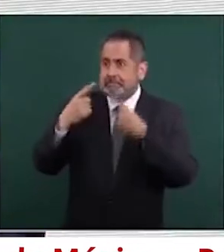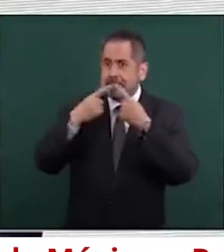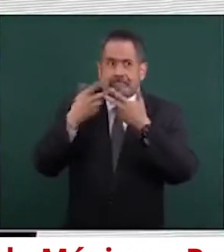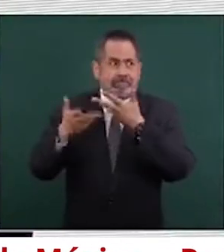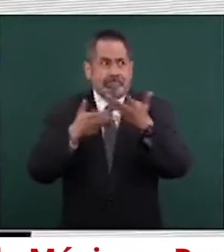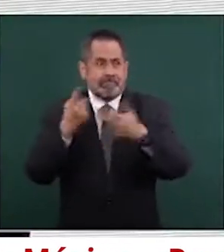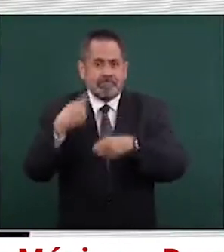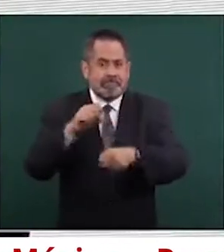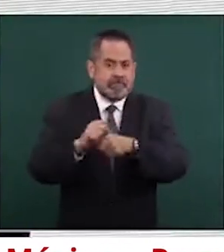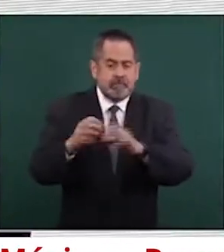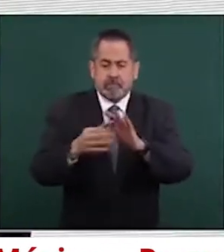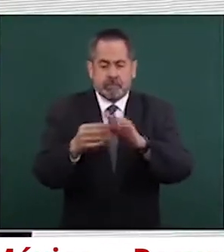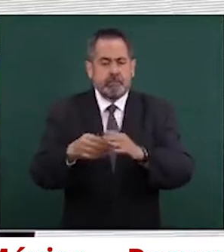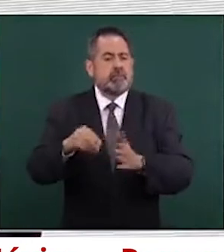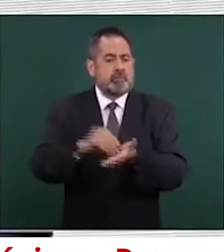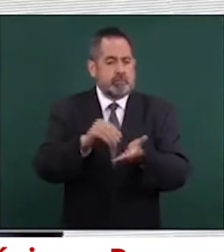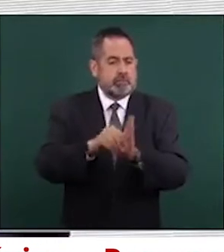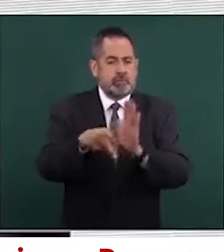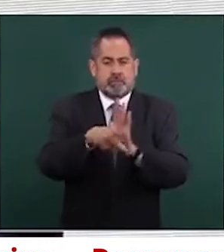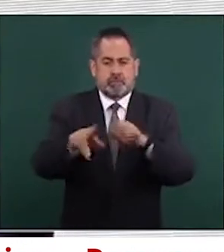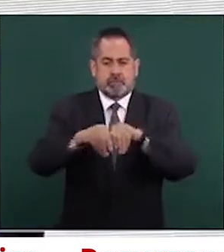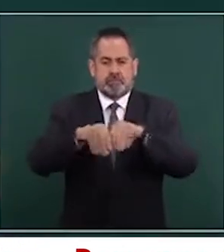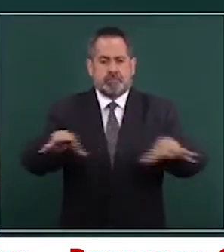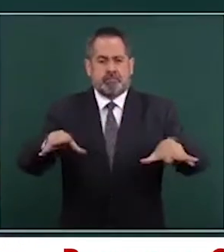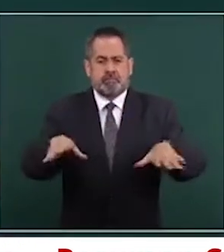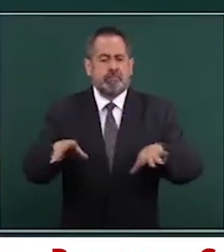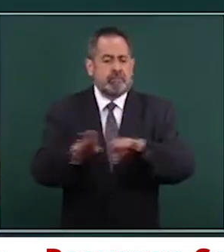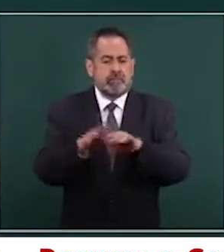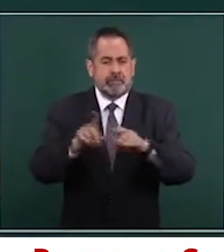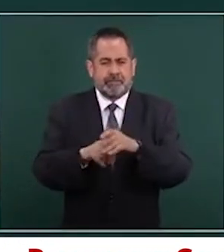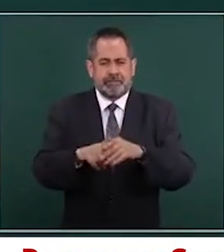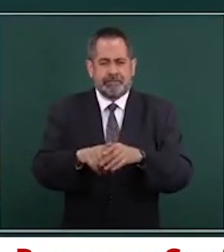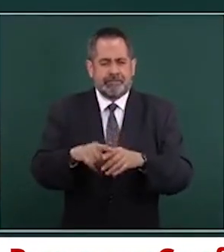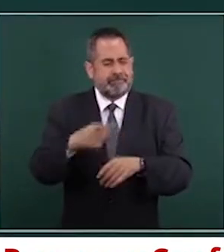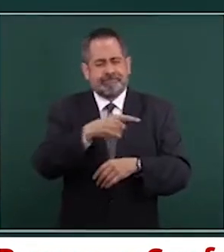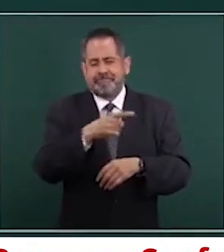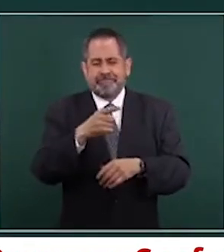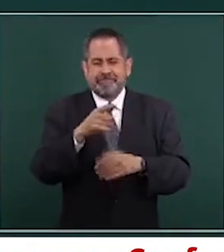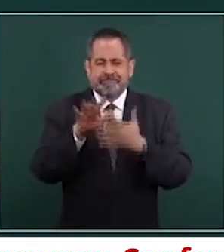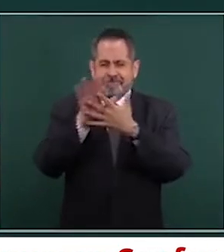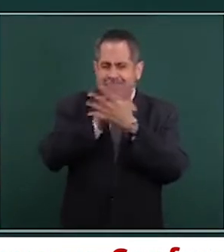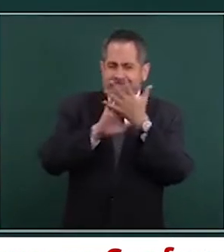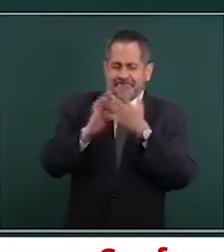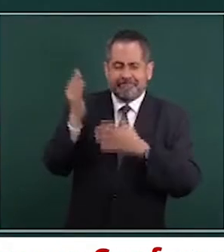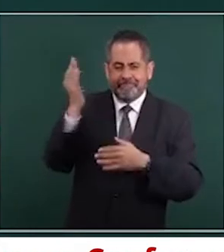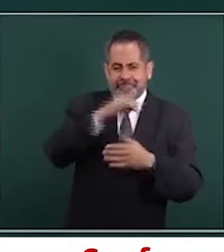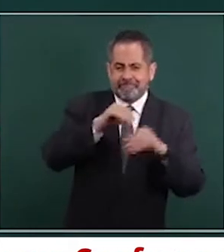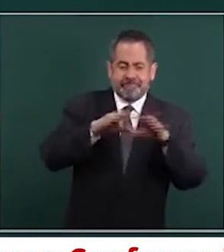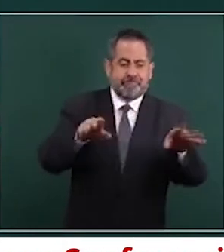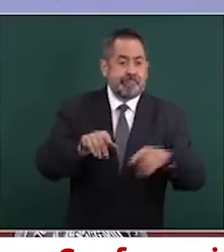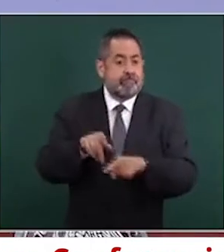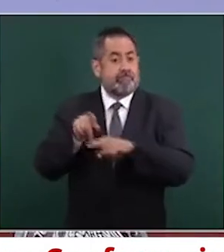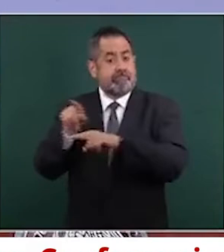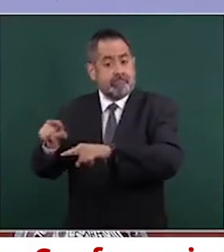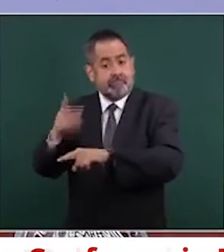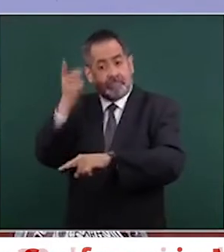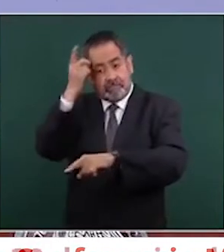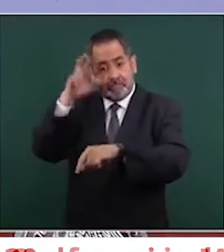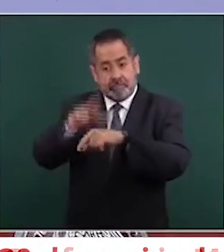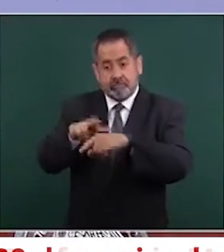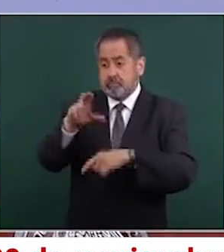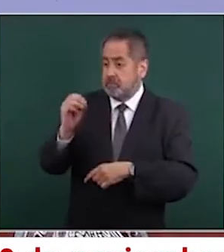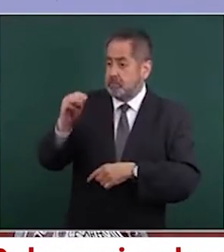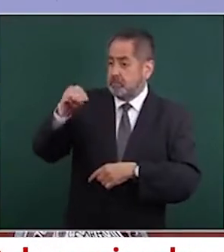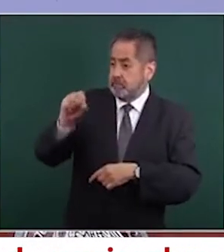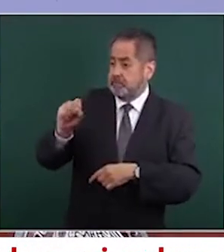Todavía en los diarios nacionales vemos hoy una deformación directa de las declaraciones del director de la Organización Mundial de la Salud.